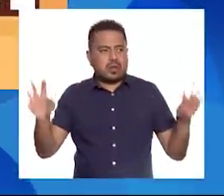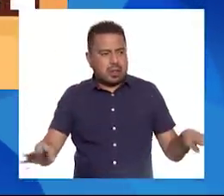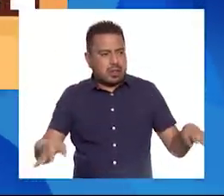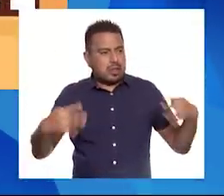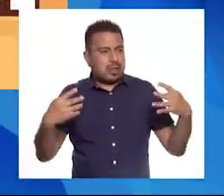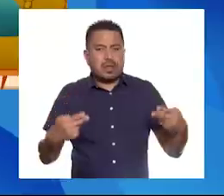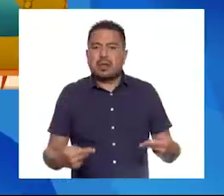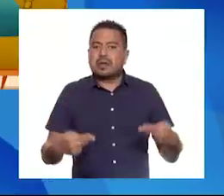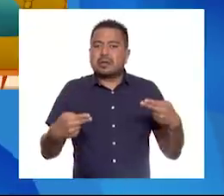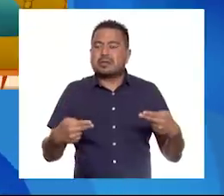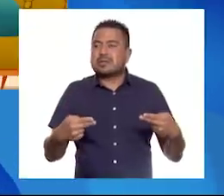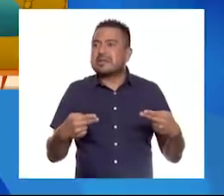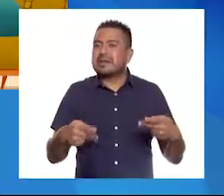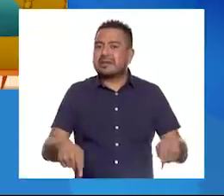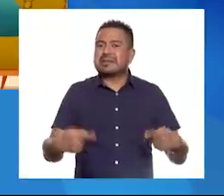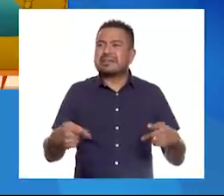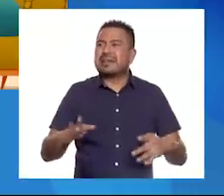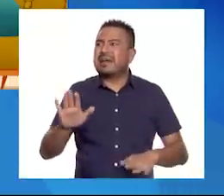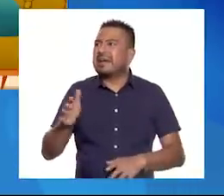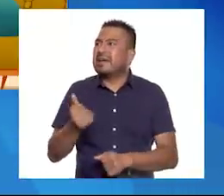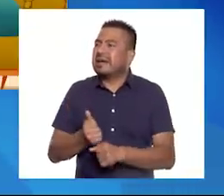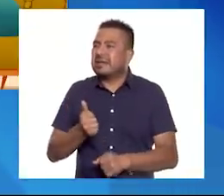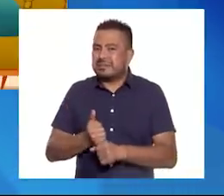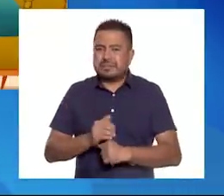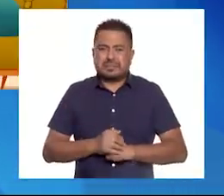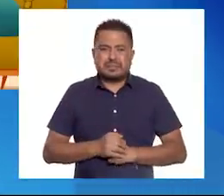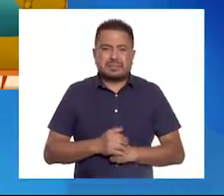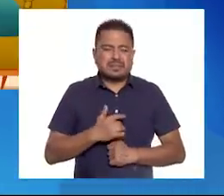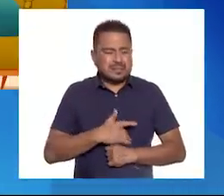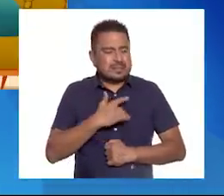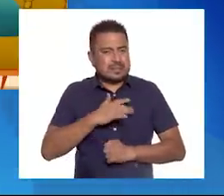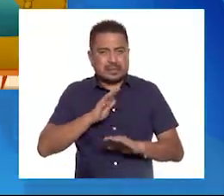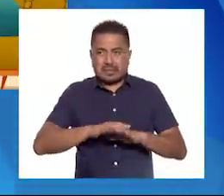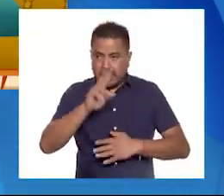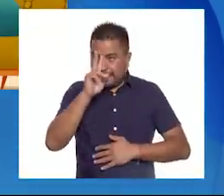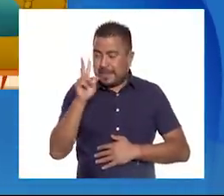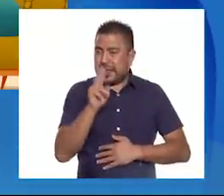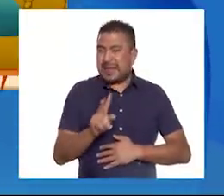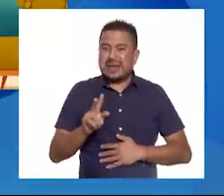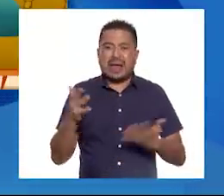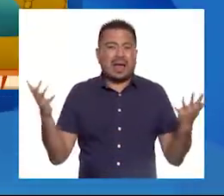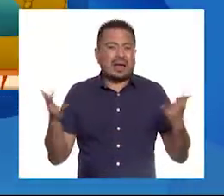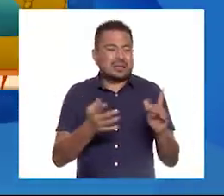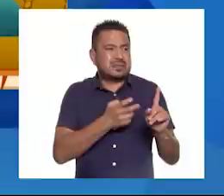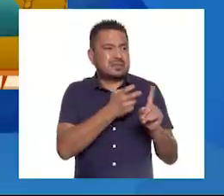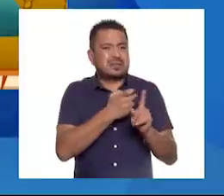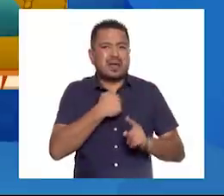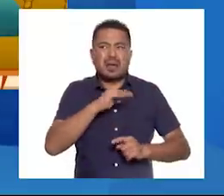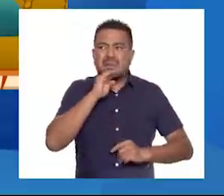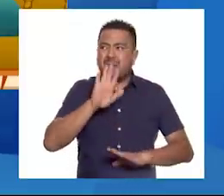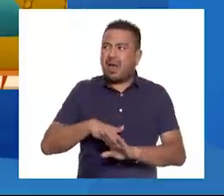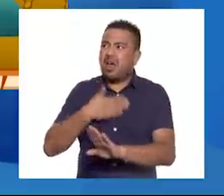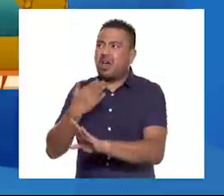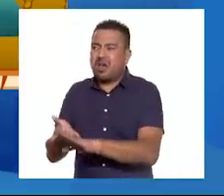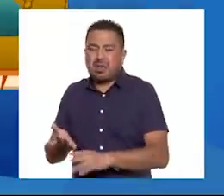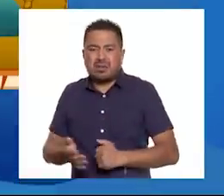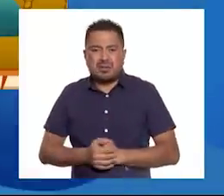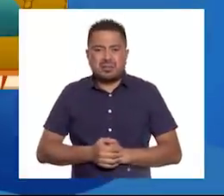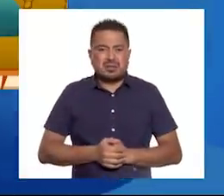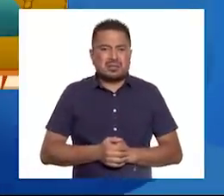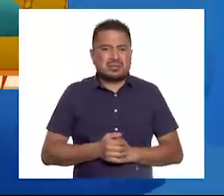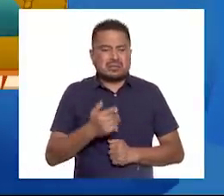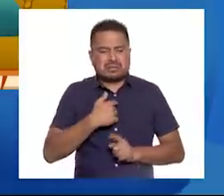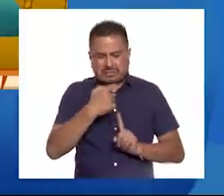del mercado. Ay, abuelito, me siento terrible por haber hecho eso a mi mamá. Me